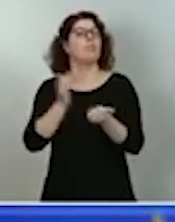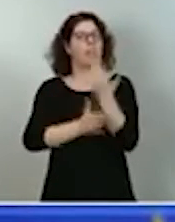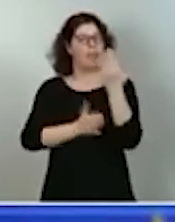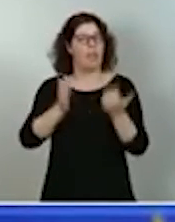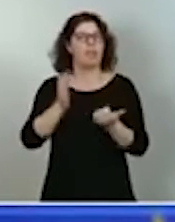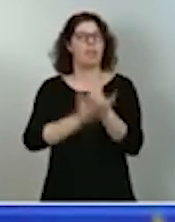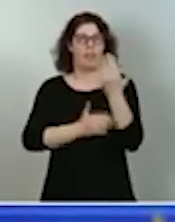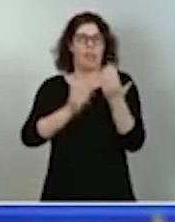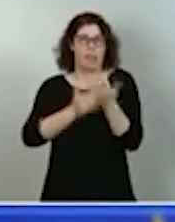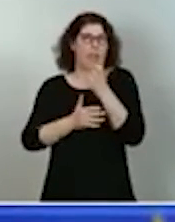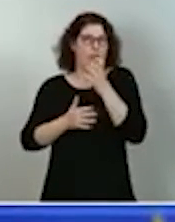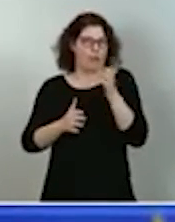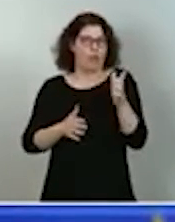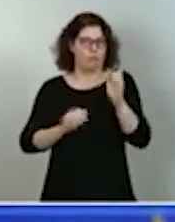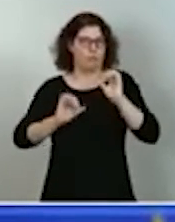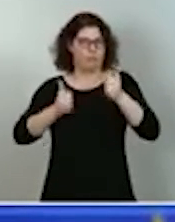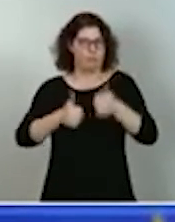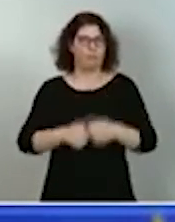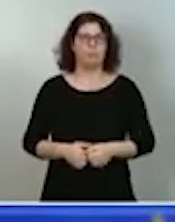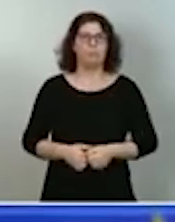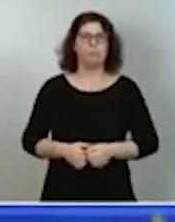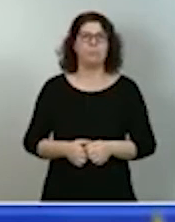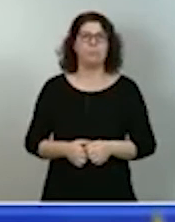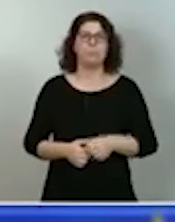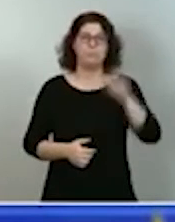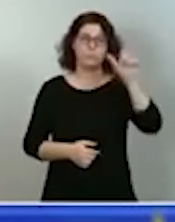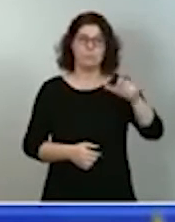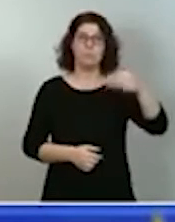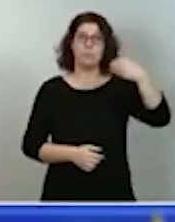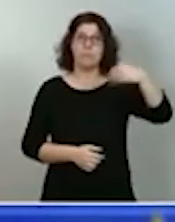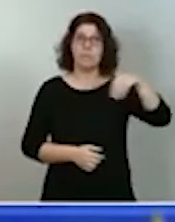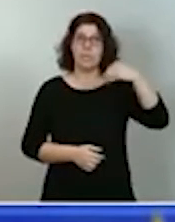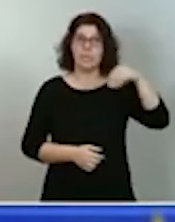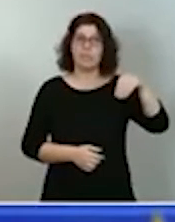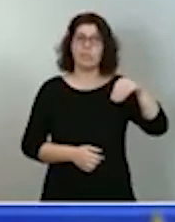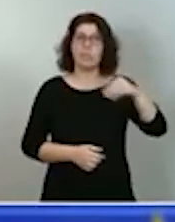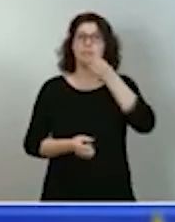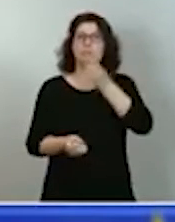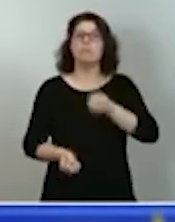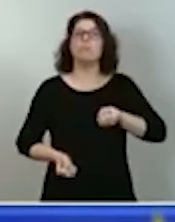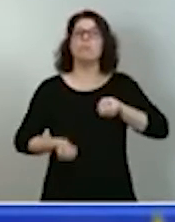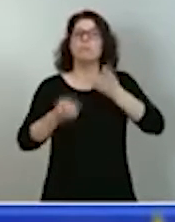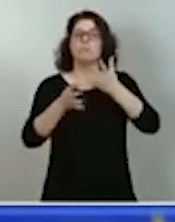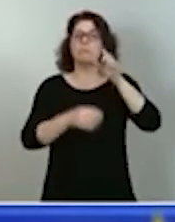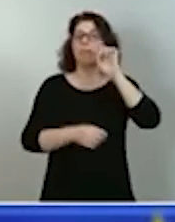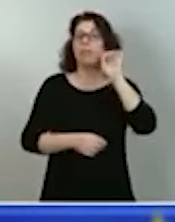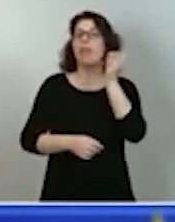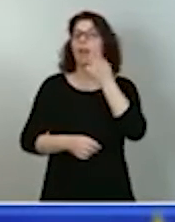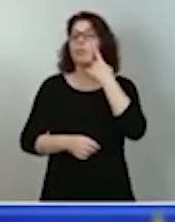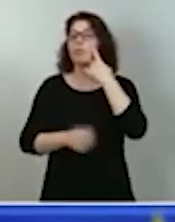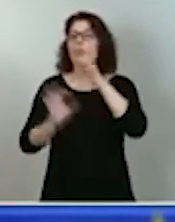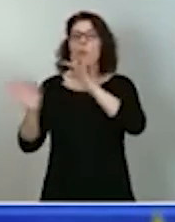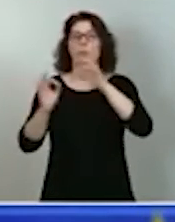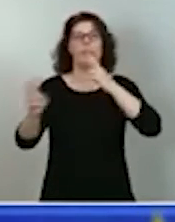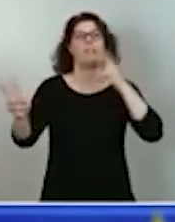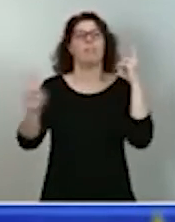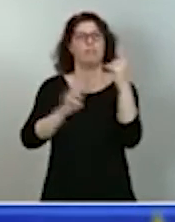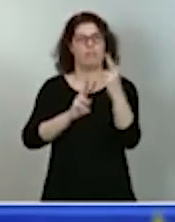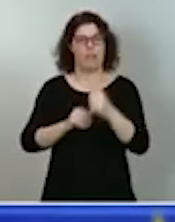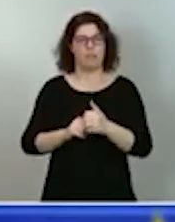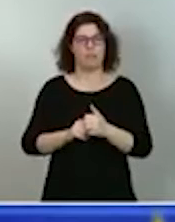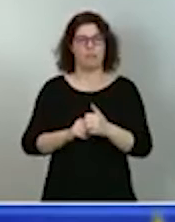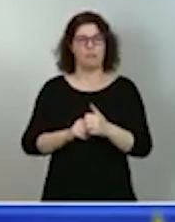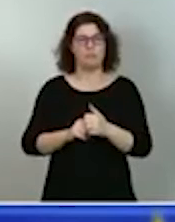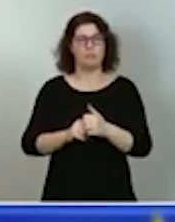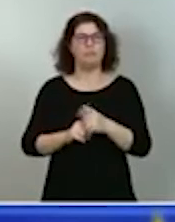convoca. El presidente ha trazado un diagnóstico y una respuesta compleja, necesaria, justa,